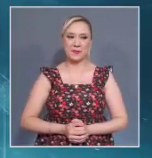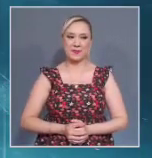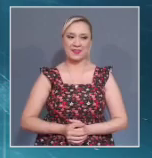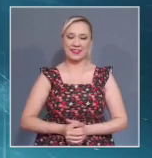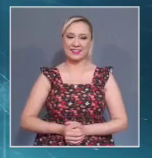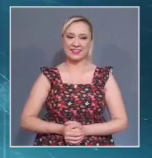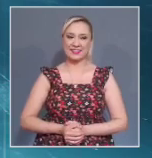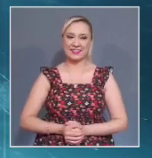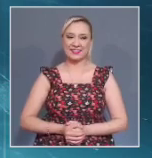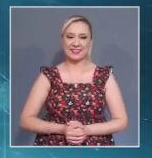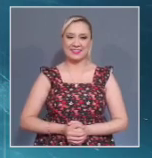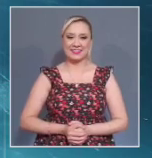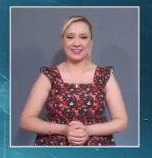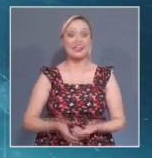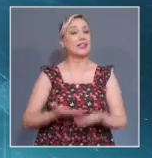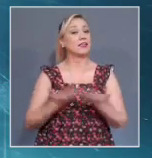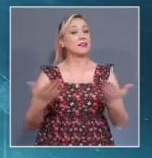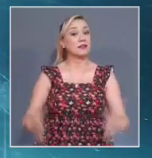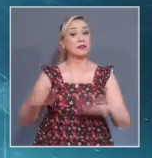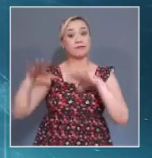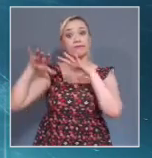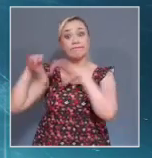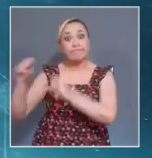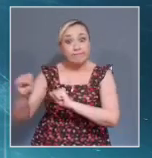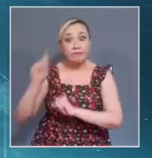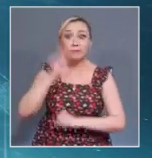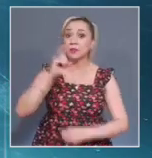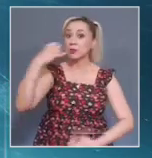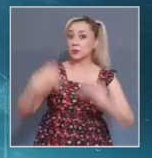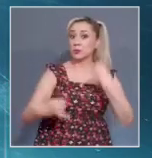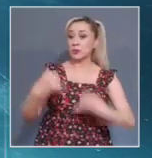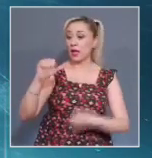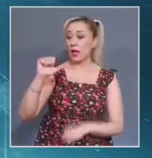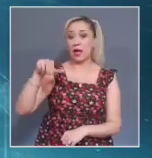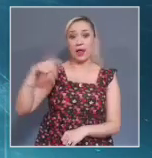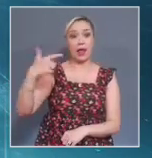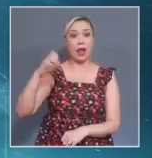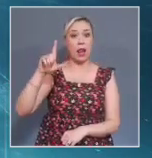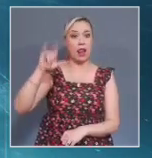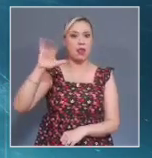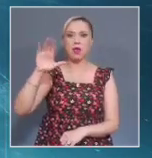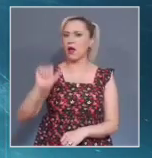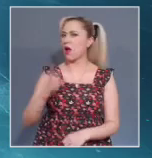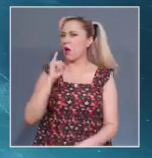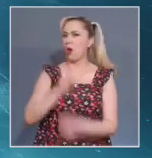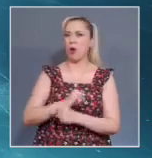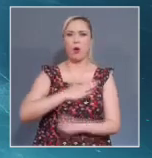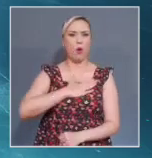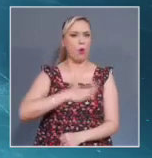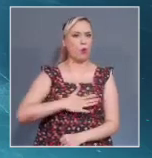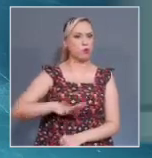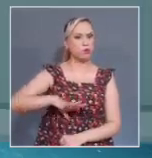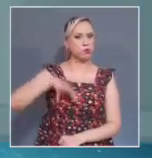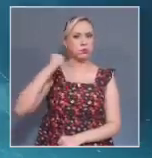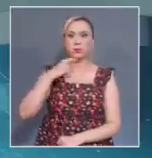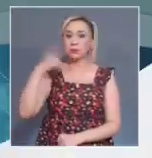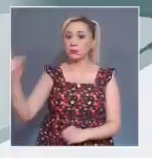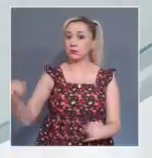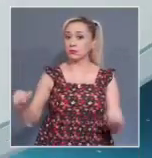La detención de la jueza Angélica Sánchez Hernández fue arbitraria, aseguró la Defensoría Pública Federal.